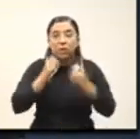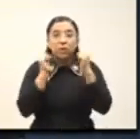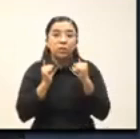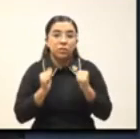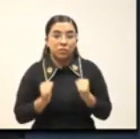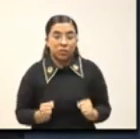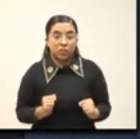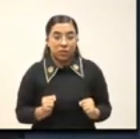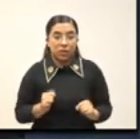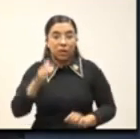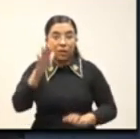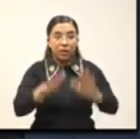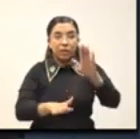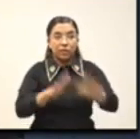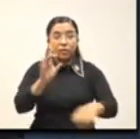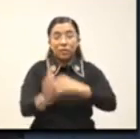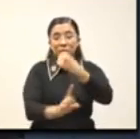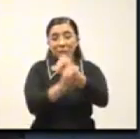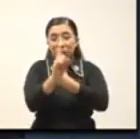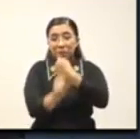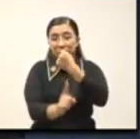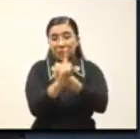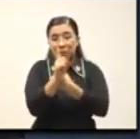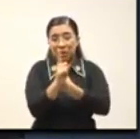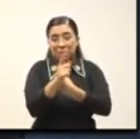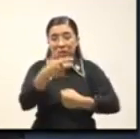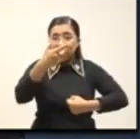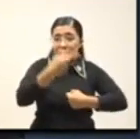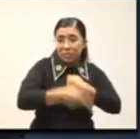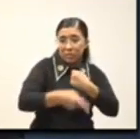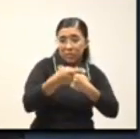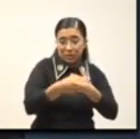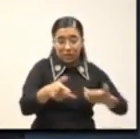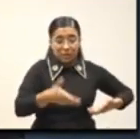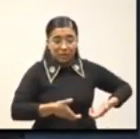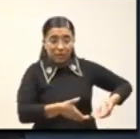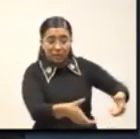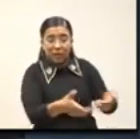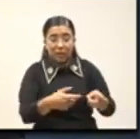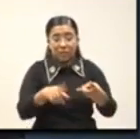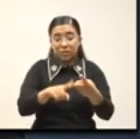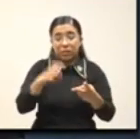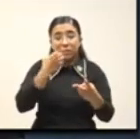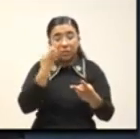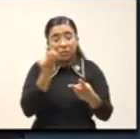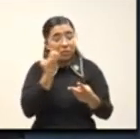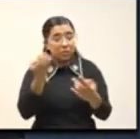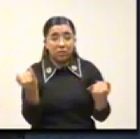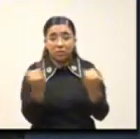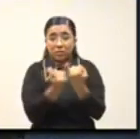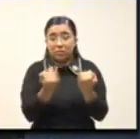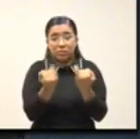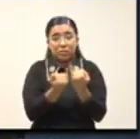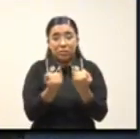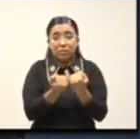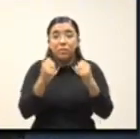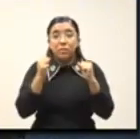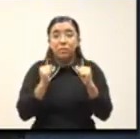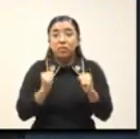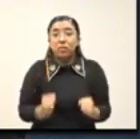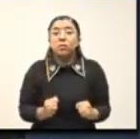estamos expuestos a varios peligros, tanto en la escuela como en las calles, y no es normal dejar esto de lado. La seguridad